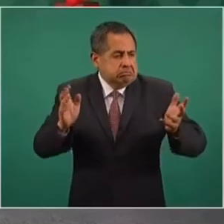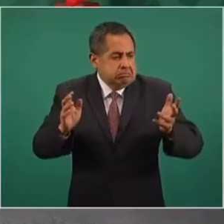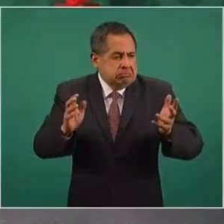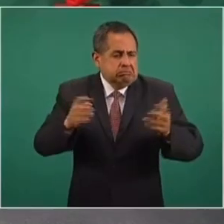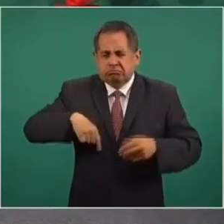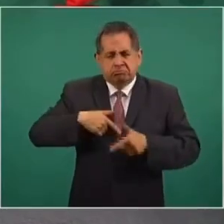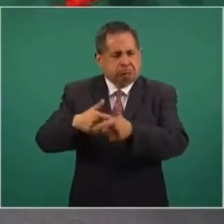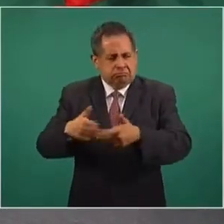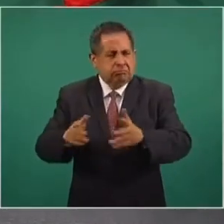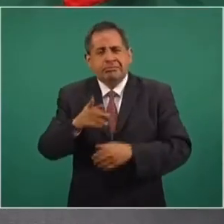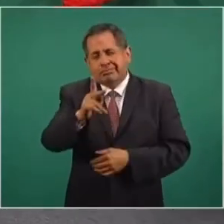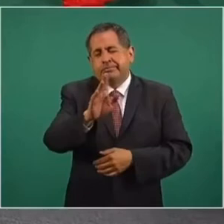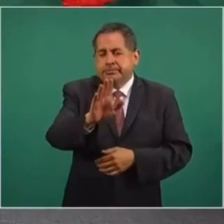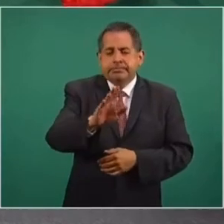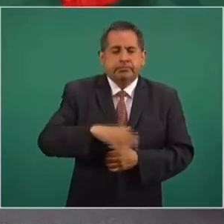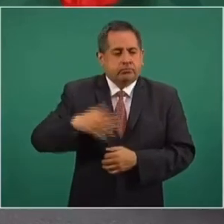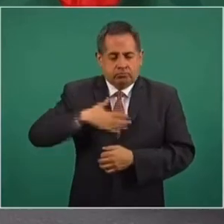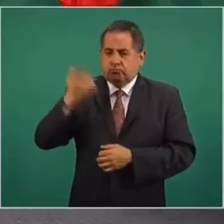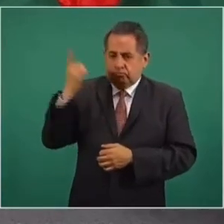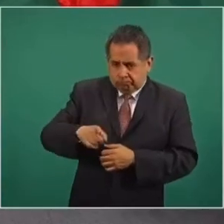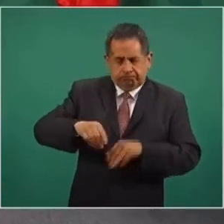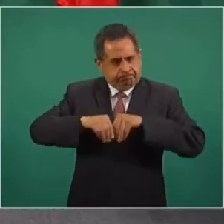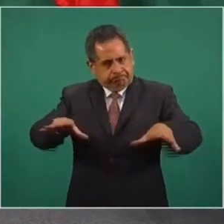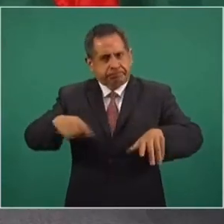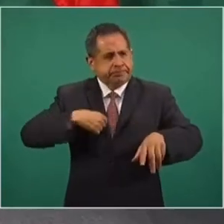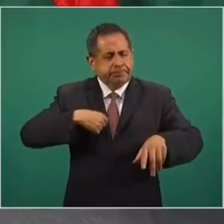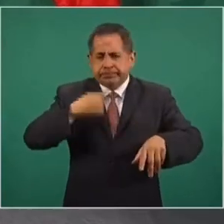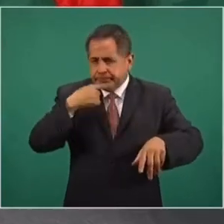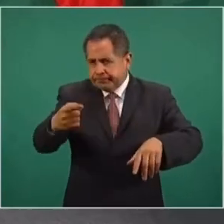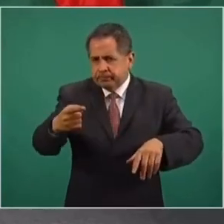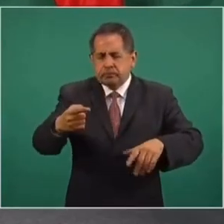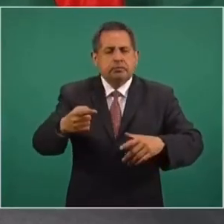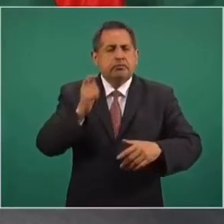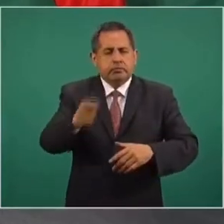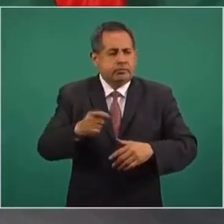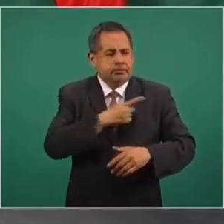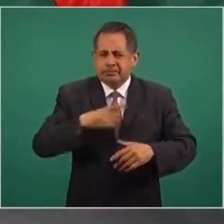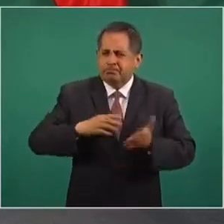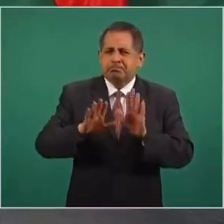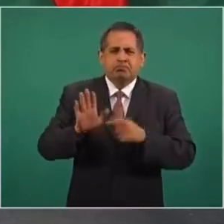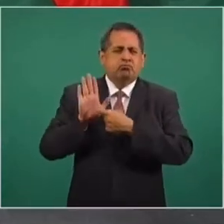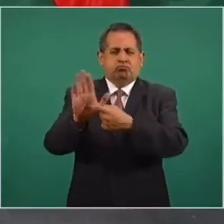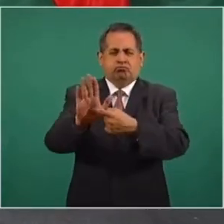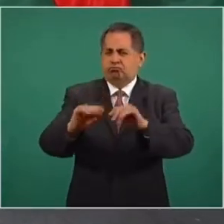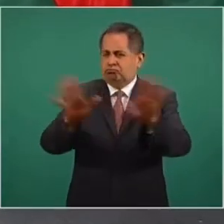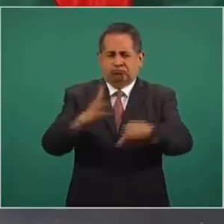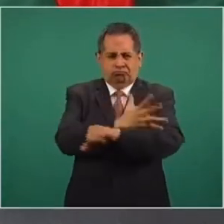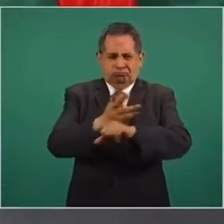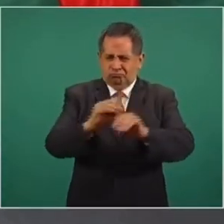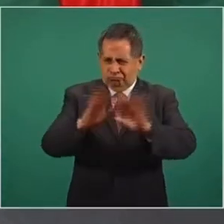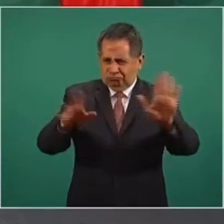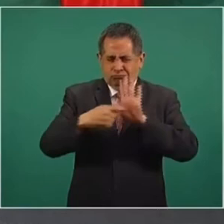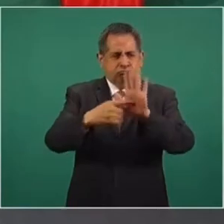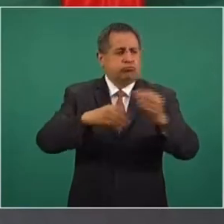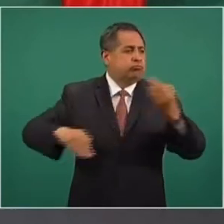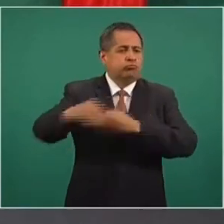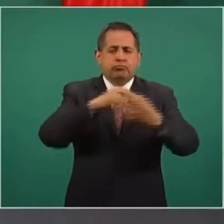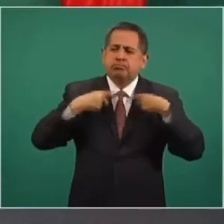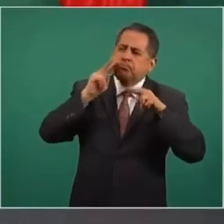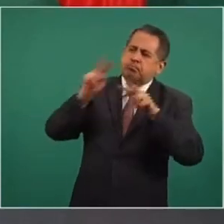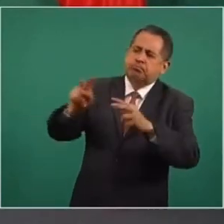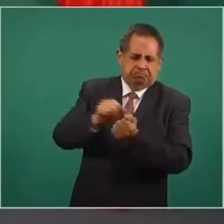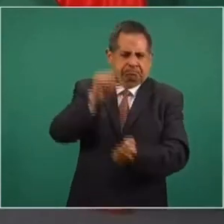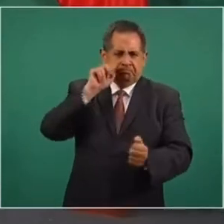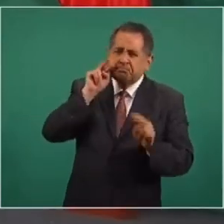inercias, pero la instrucción es que se transparente todo lo que hacemos en el gobierno.